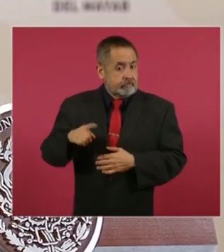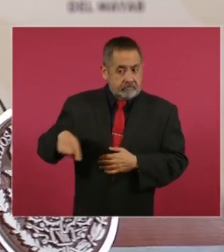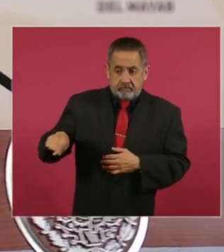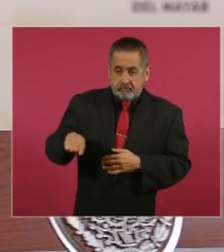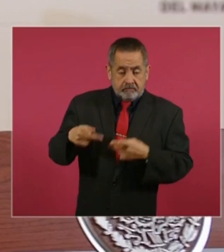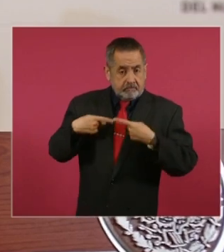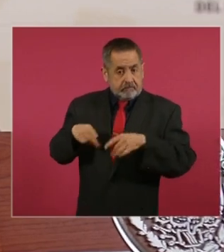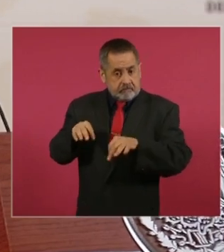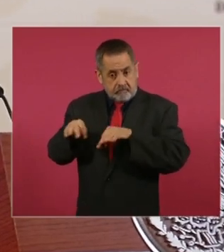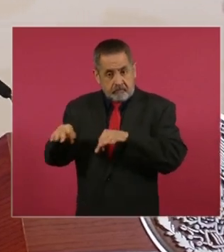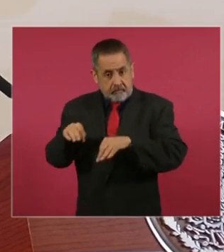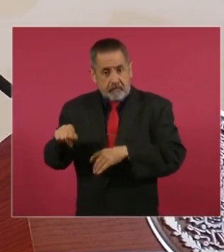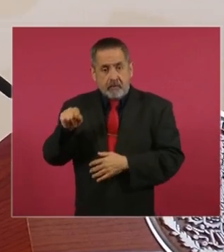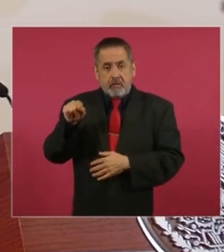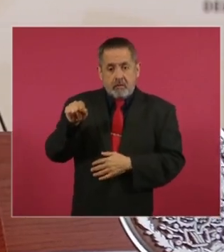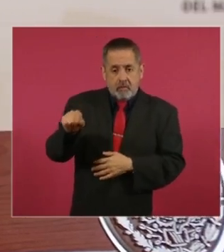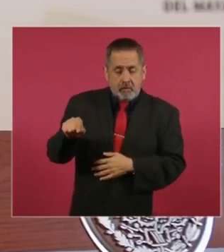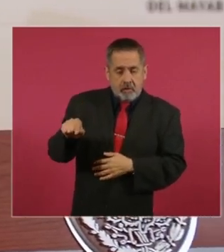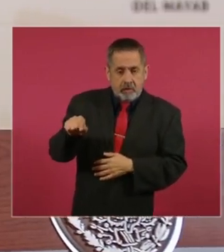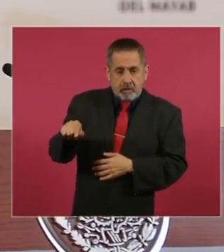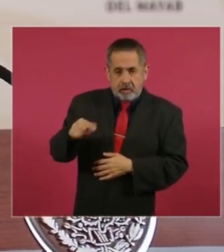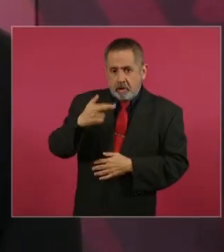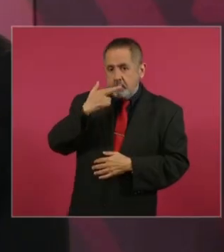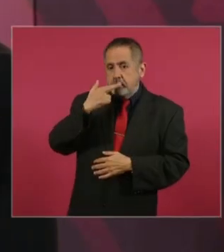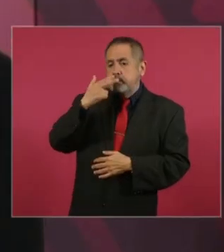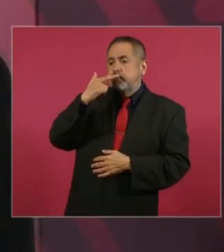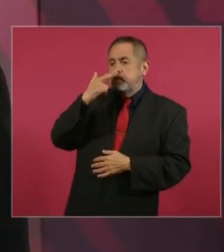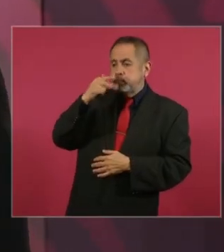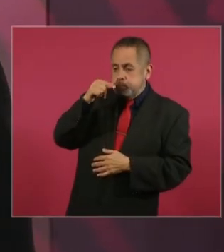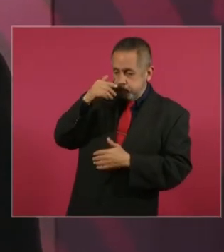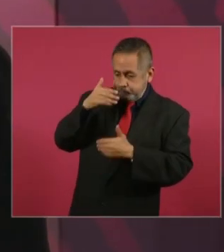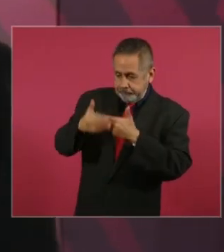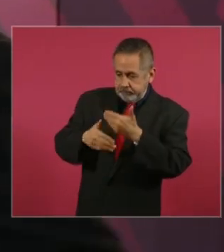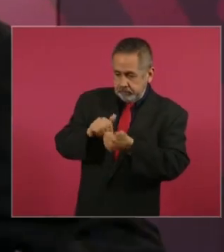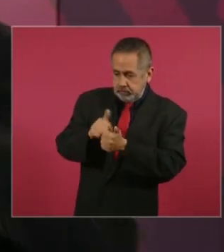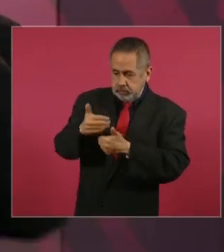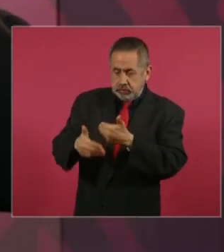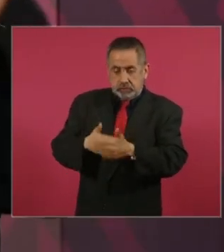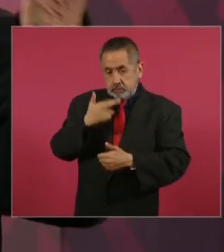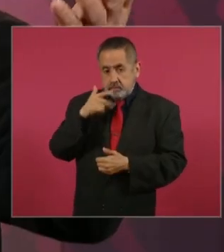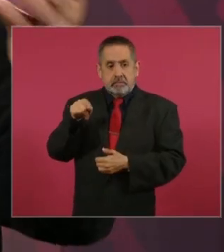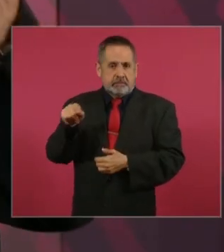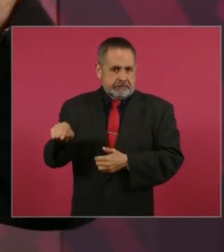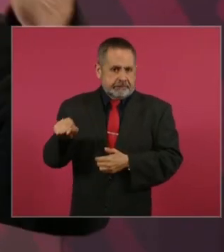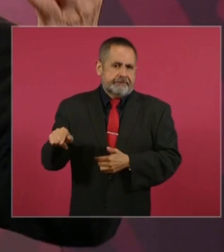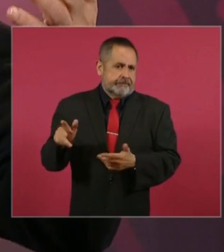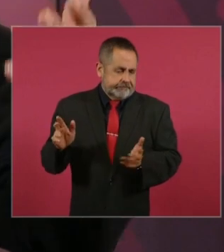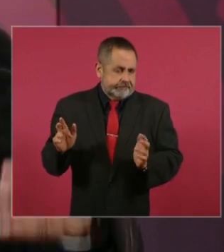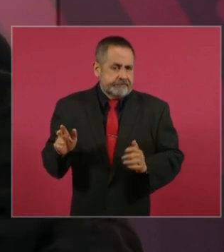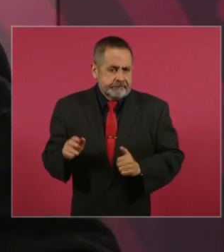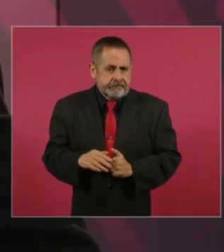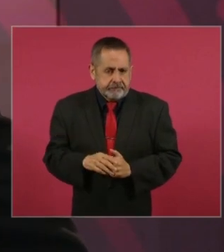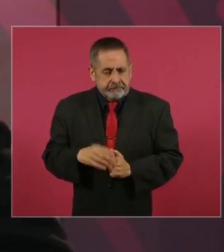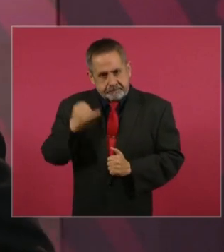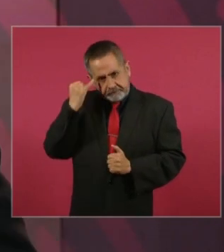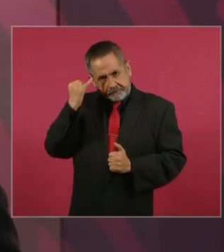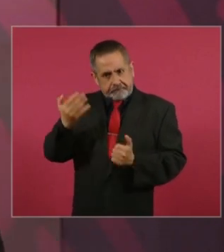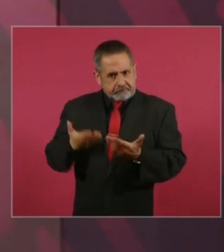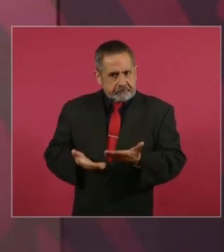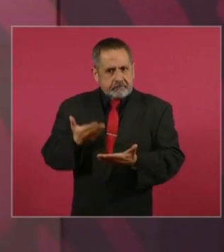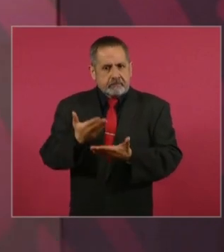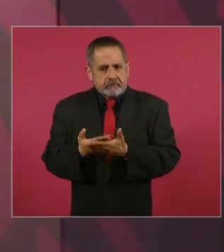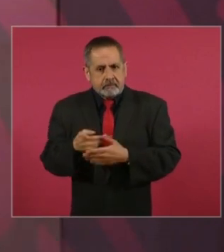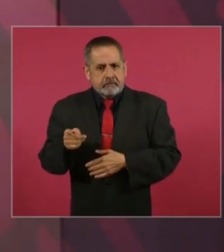mejor, ese es un planteamiento,